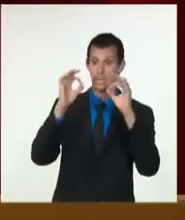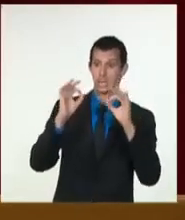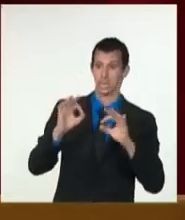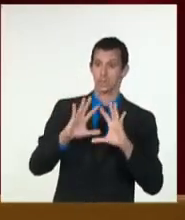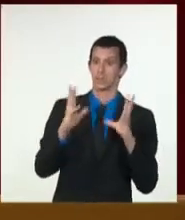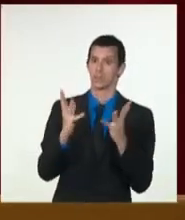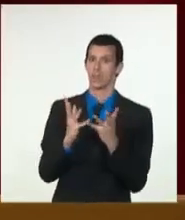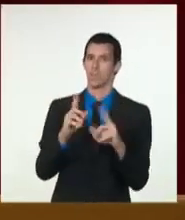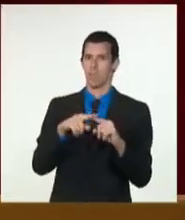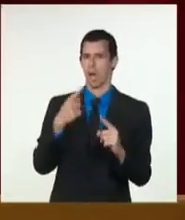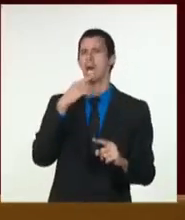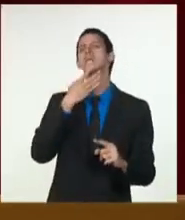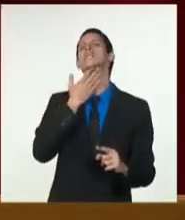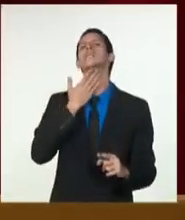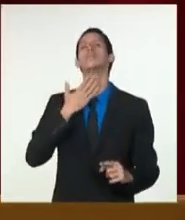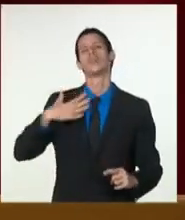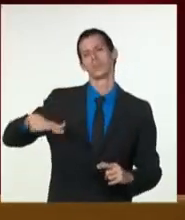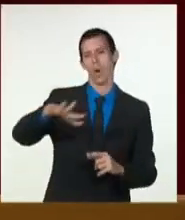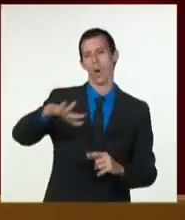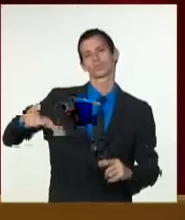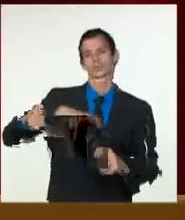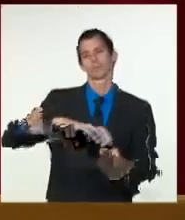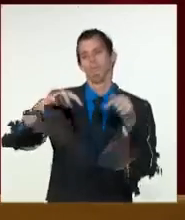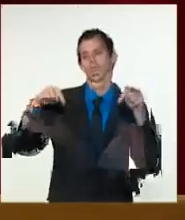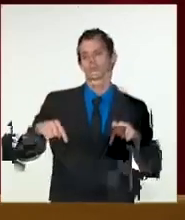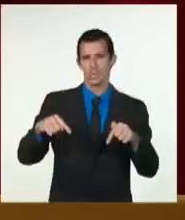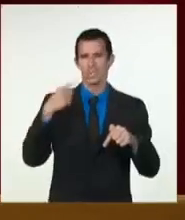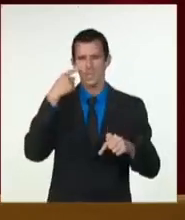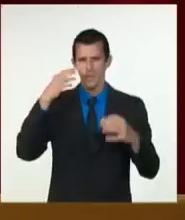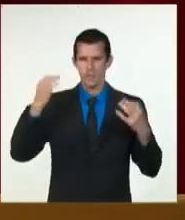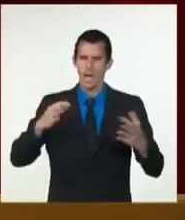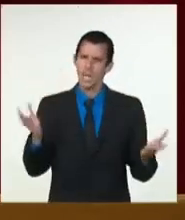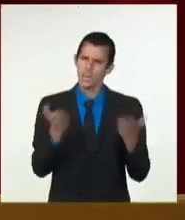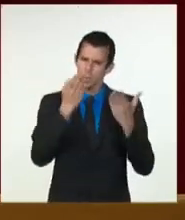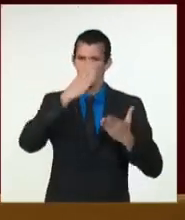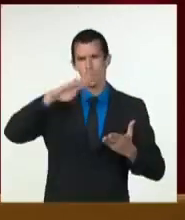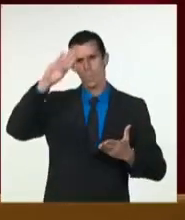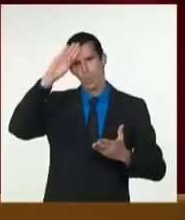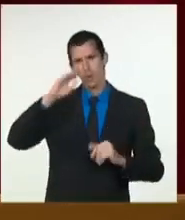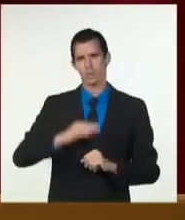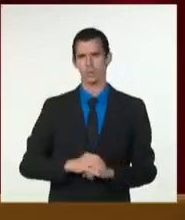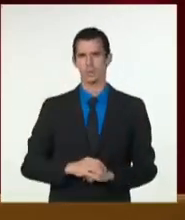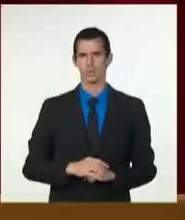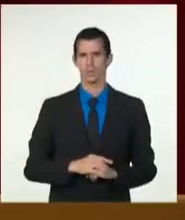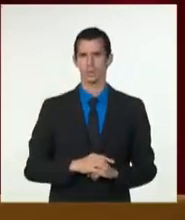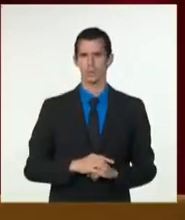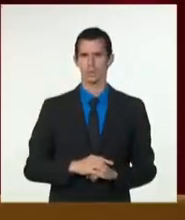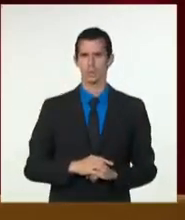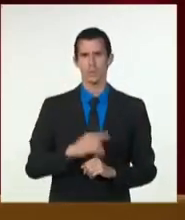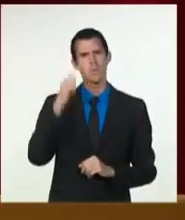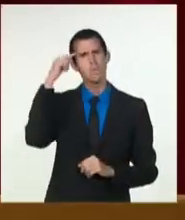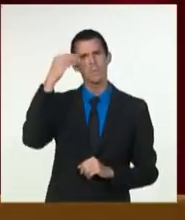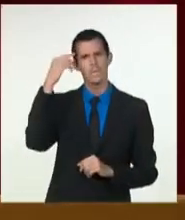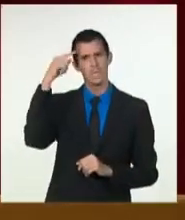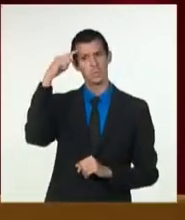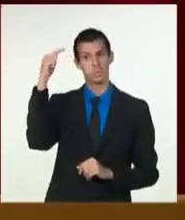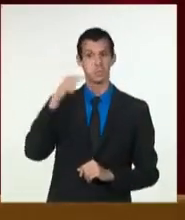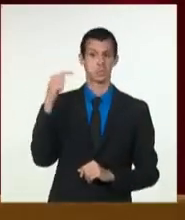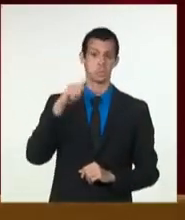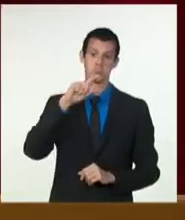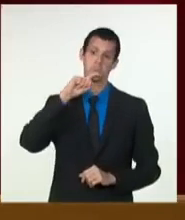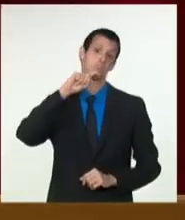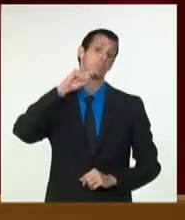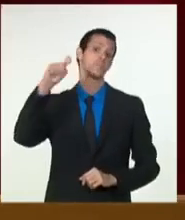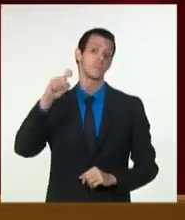prosperidad y la mayor justicia social por las que luchamos serían imposibles en una sociedad vaciada de